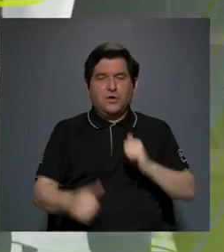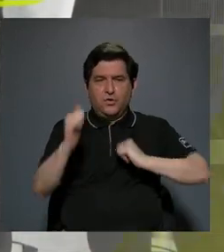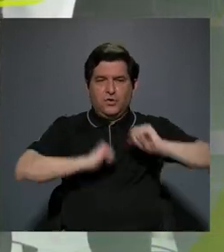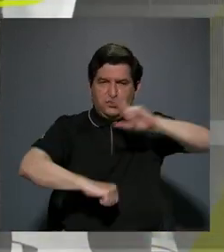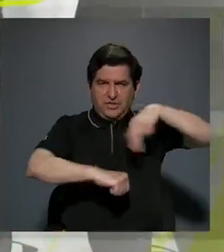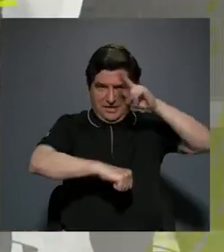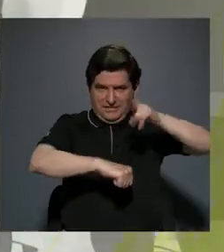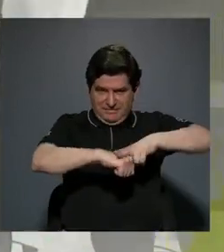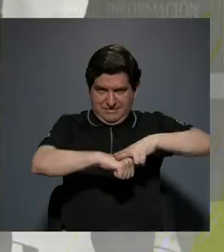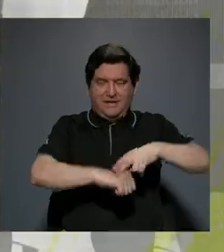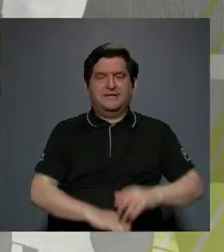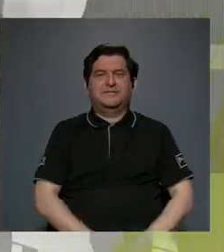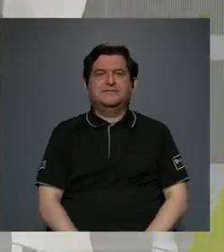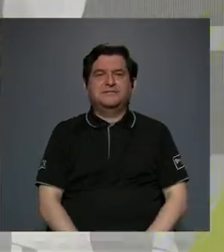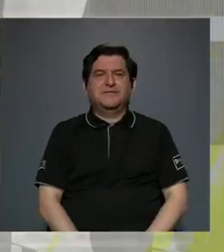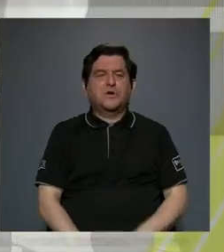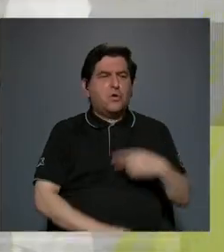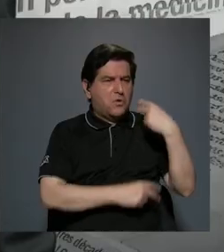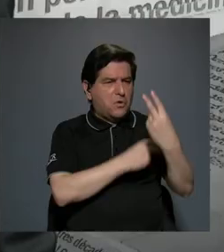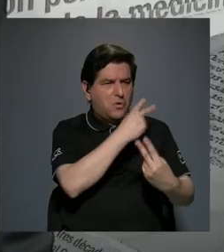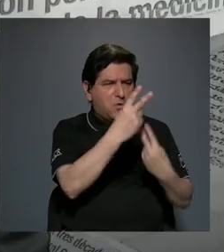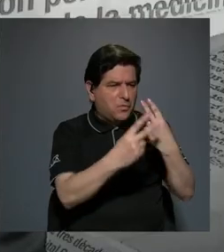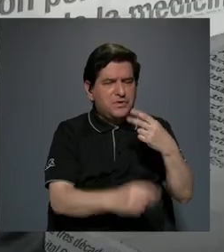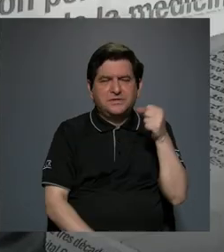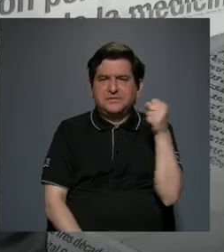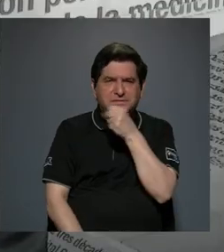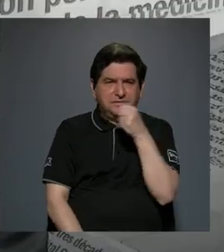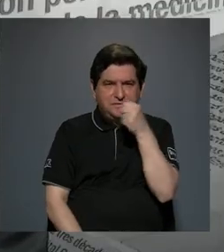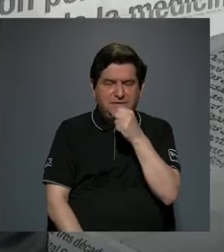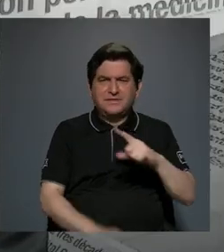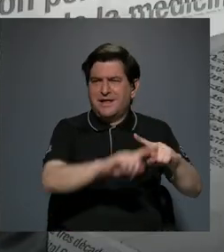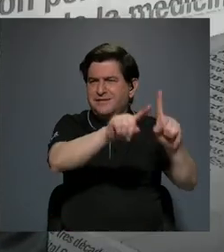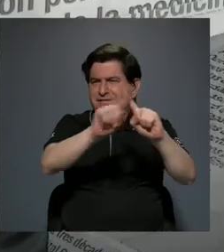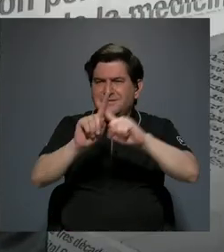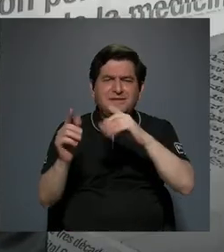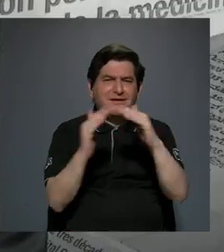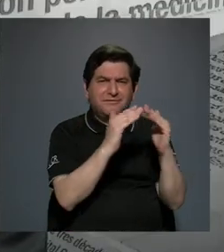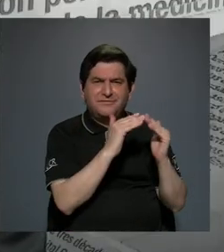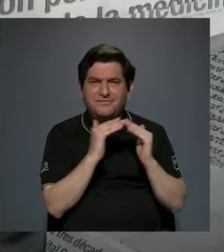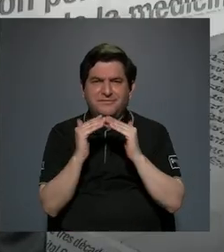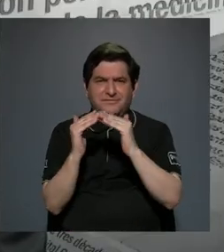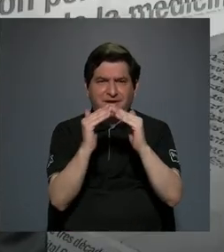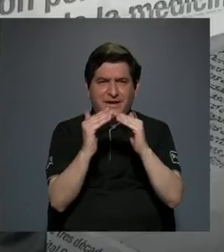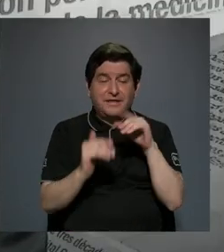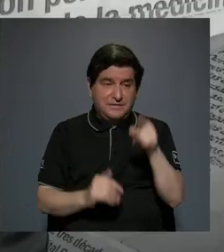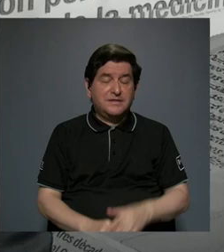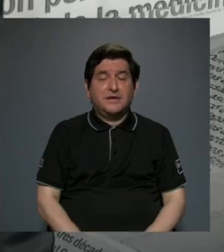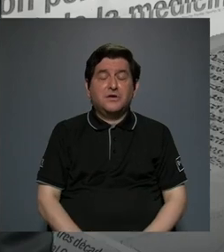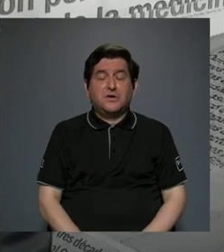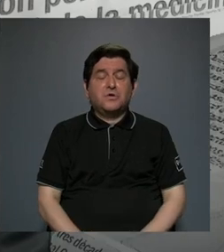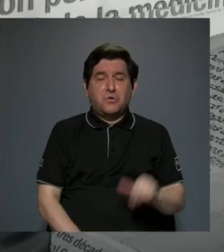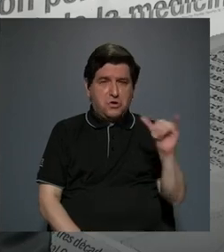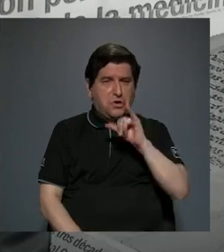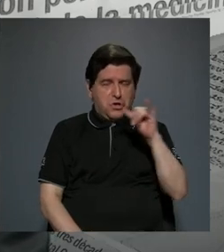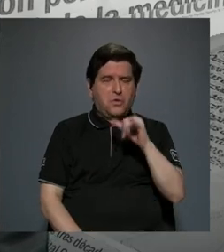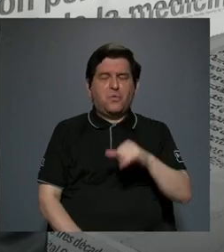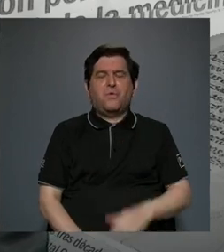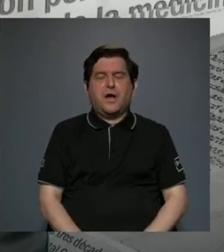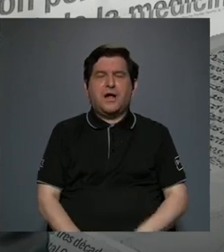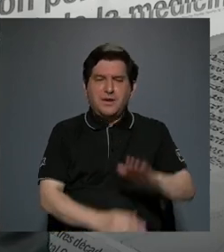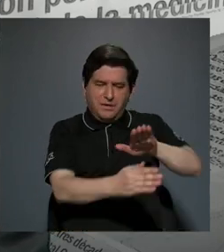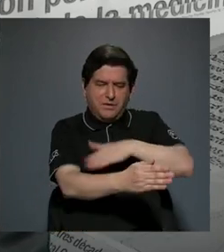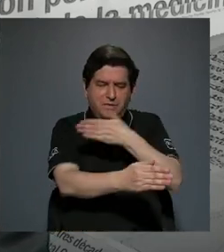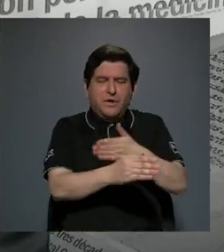Nacional tuvimos una gira de conciertos por distintas comunidades con ese repertorio para también compartir